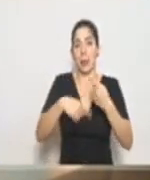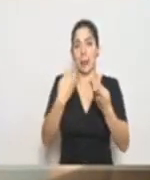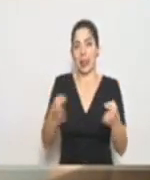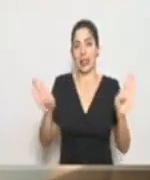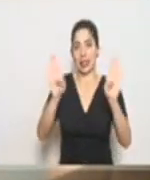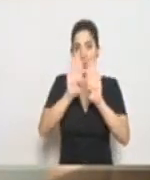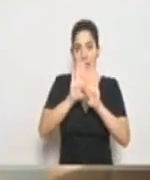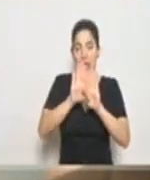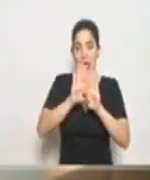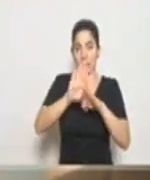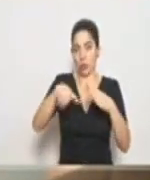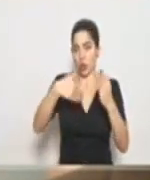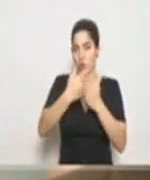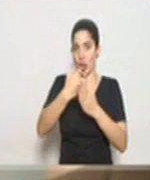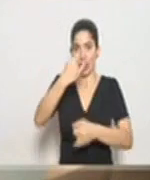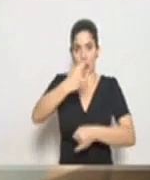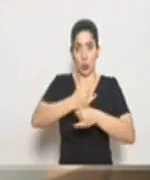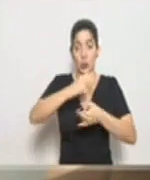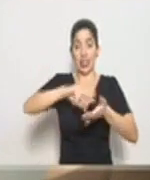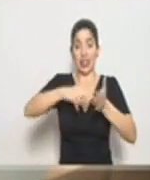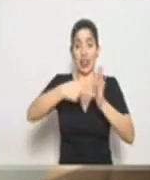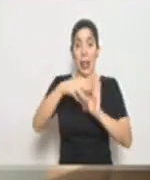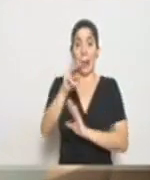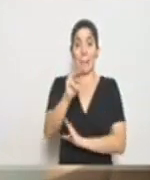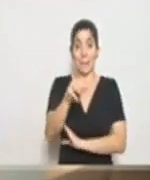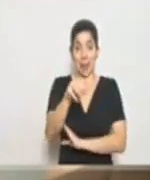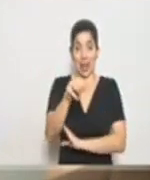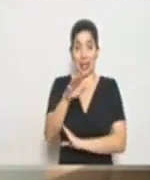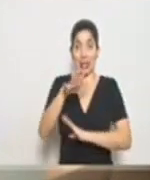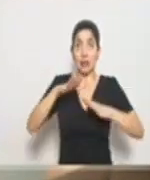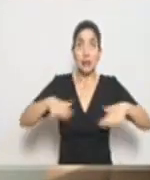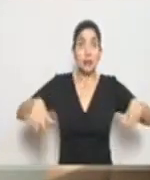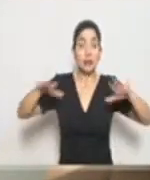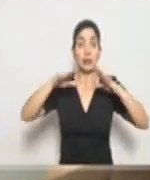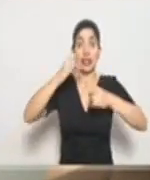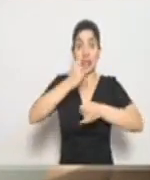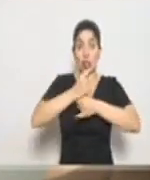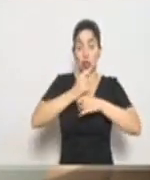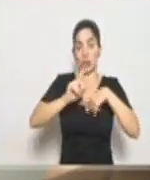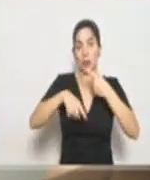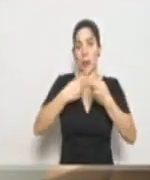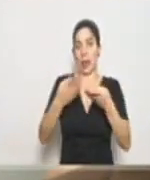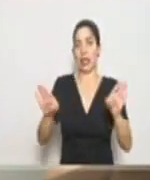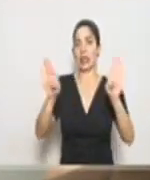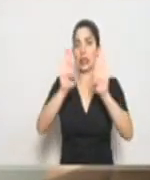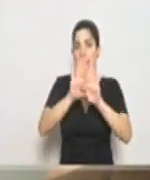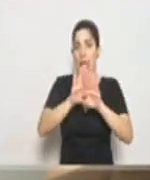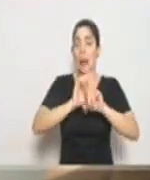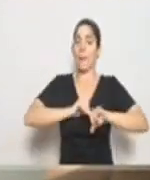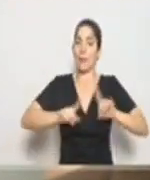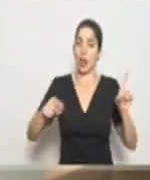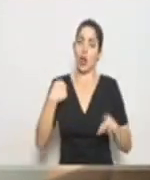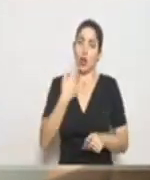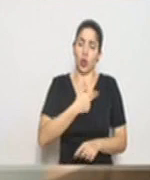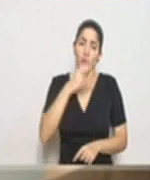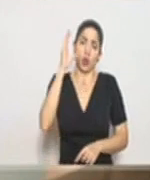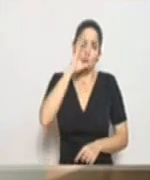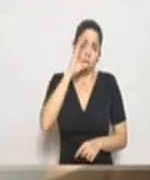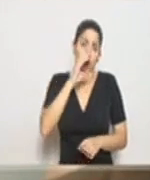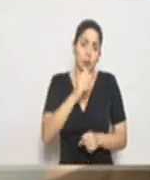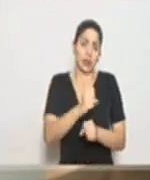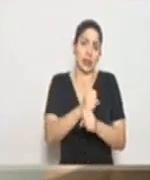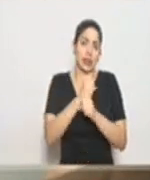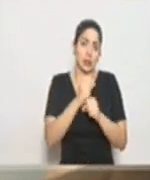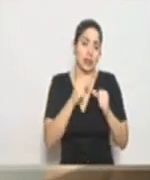la institución, es decir, a partir del martes la institución va a estar cerrada, sin embargo, tenemos que asegurar los